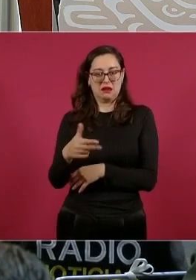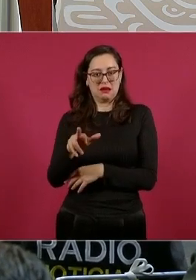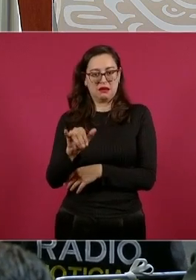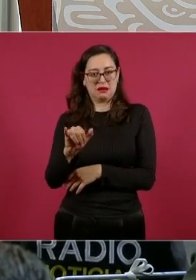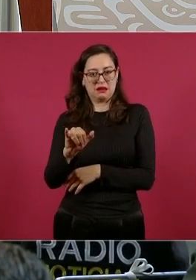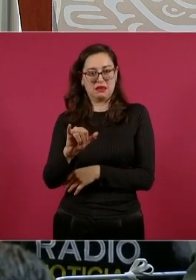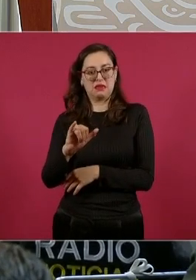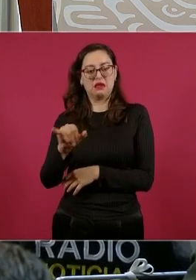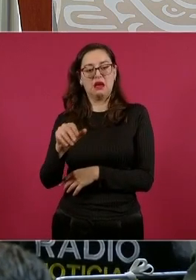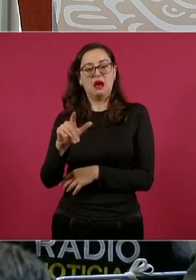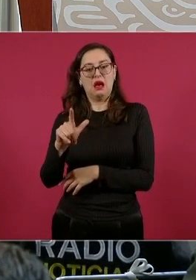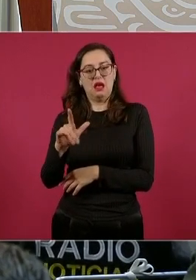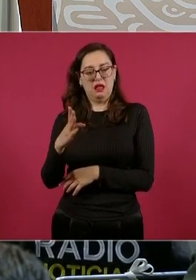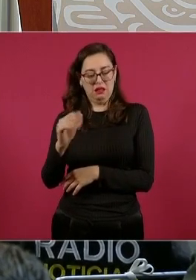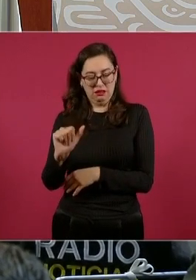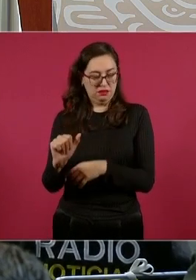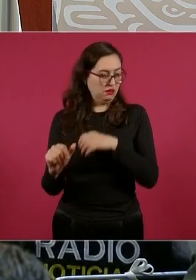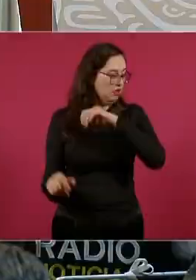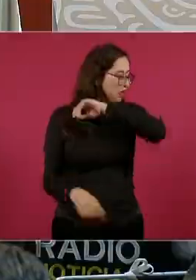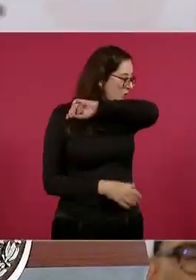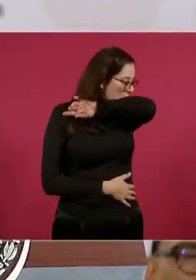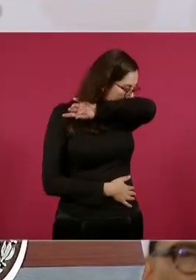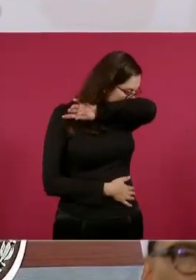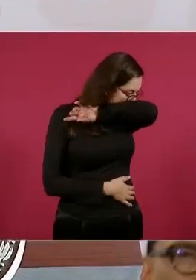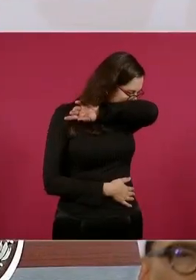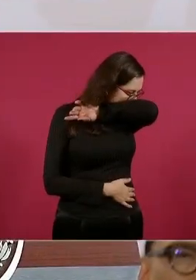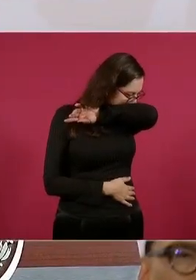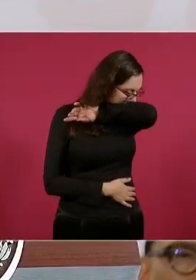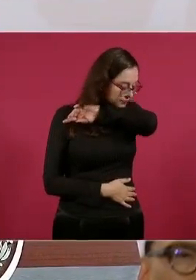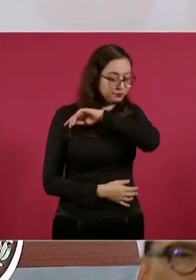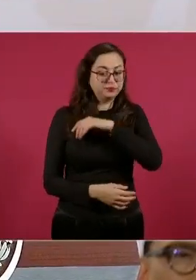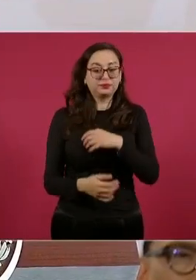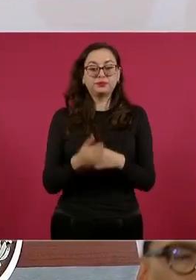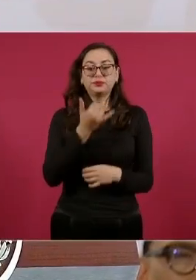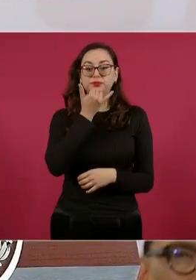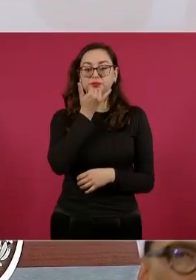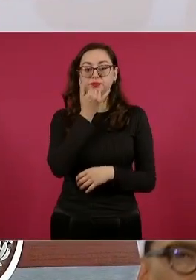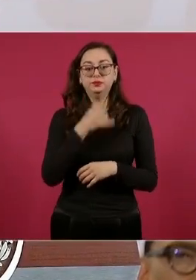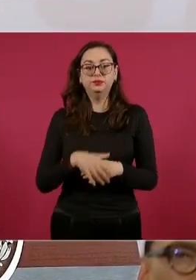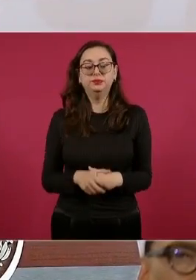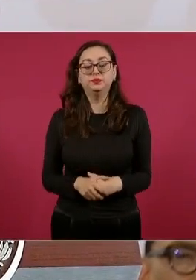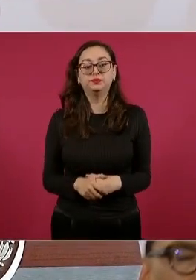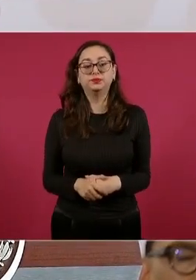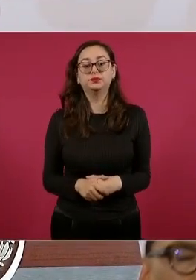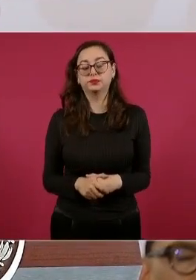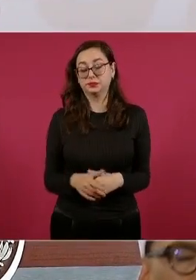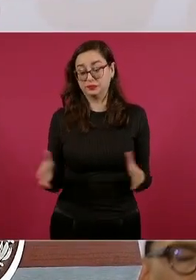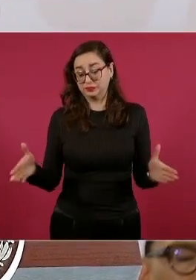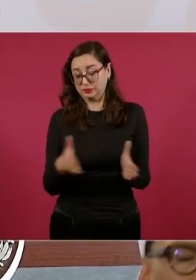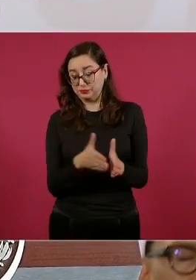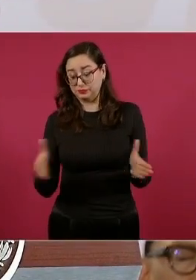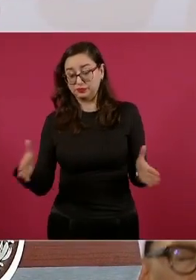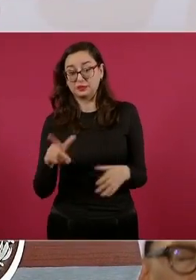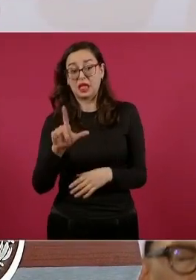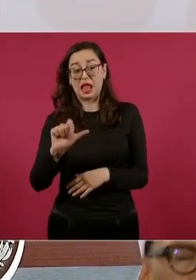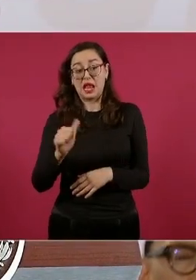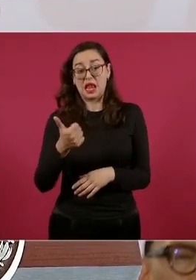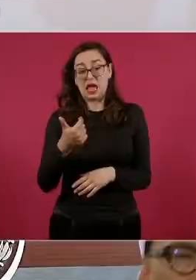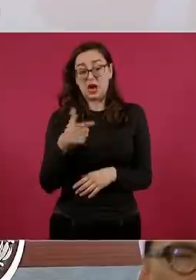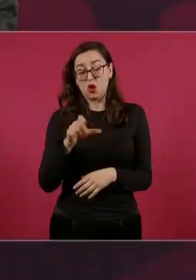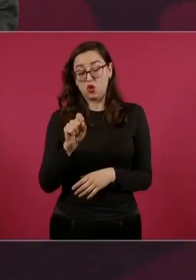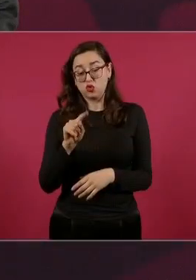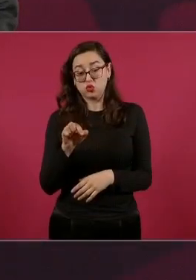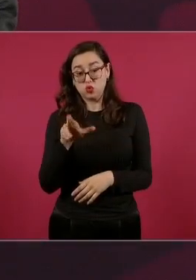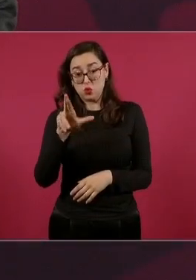zona de Langostura, Concordia.